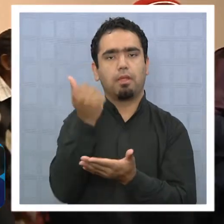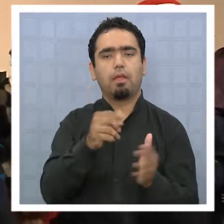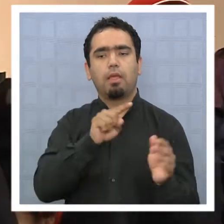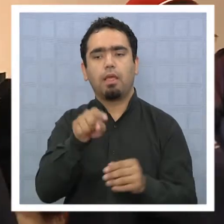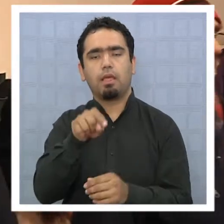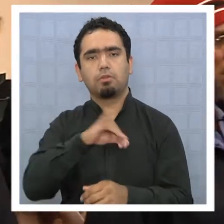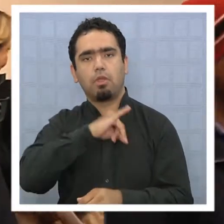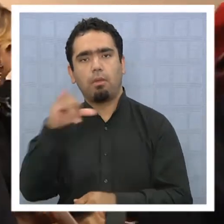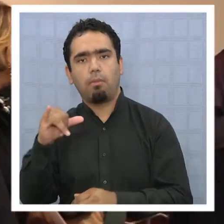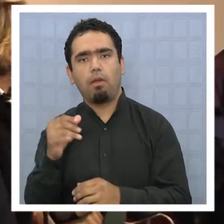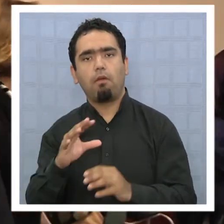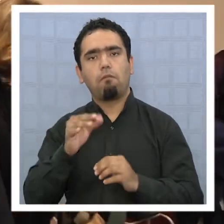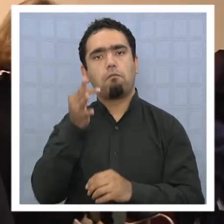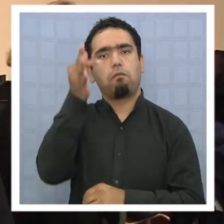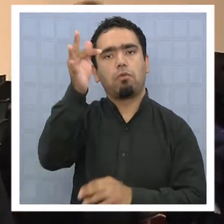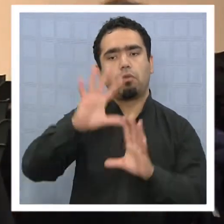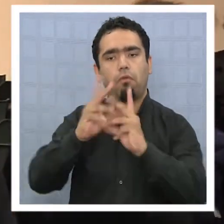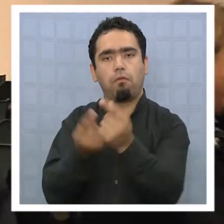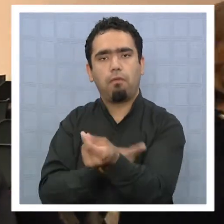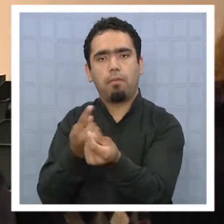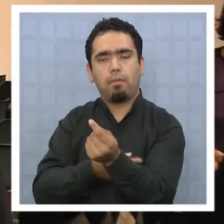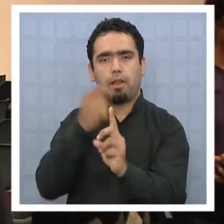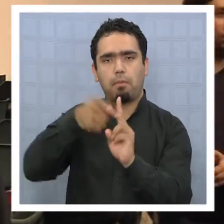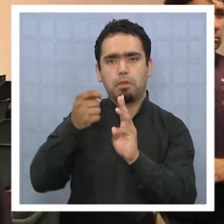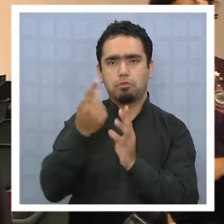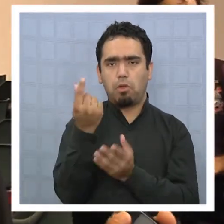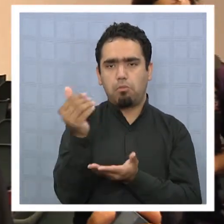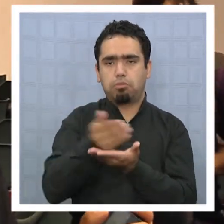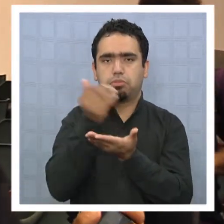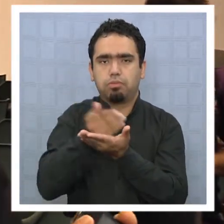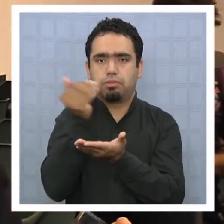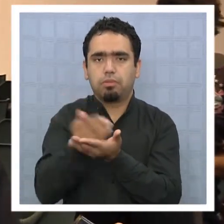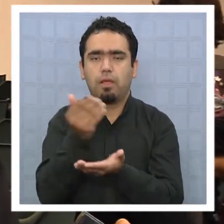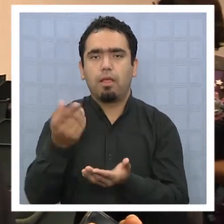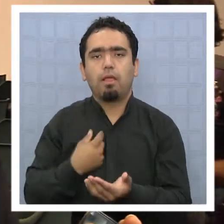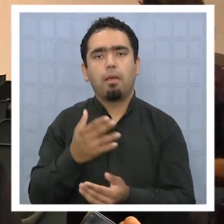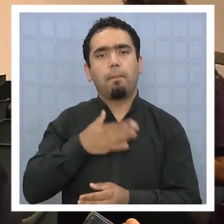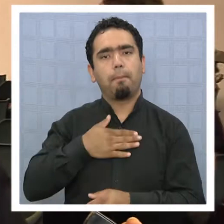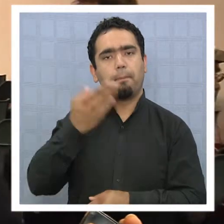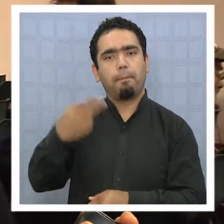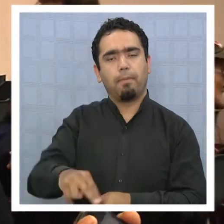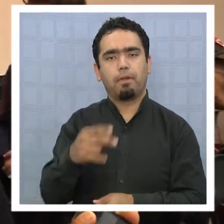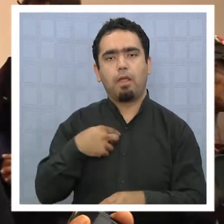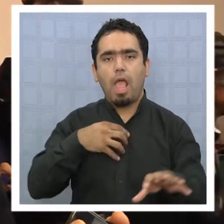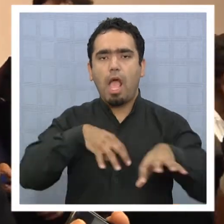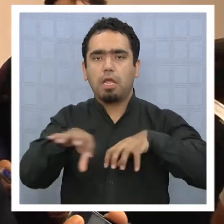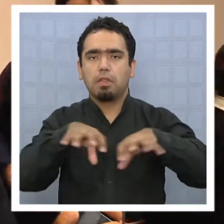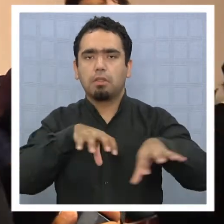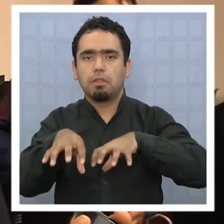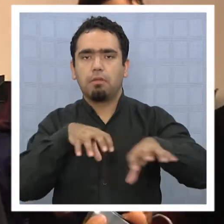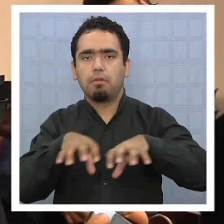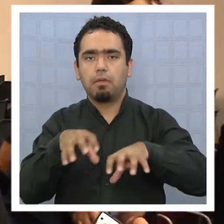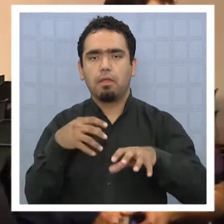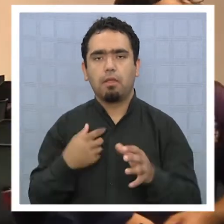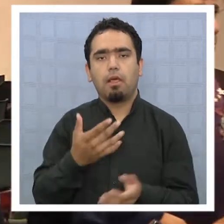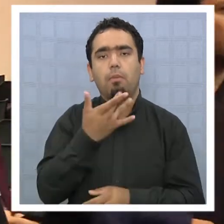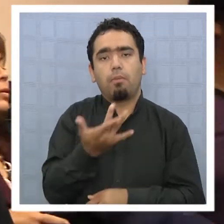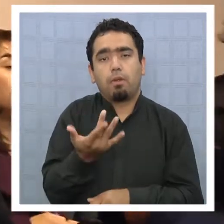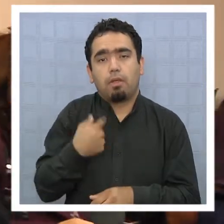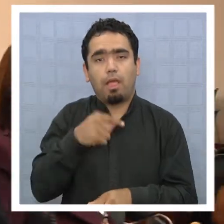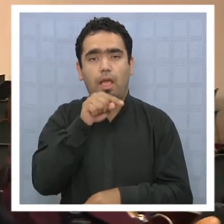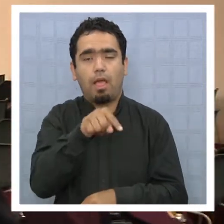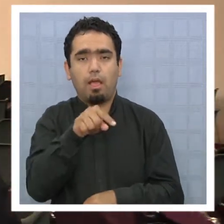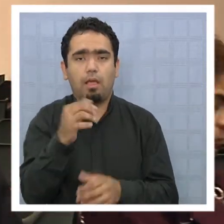idealmente el sustento de la familia en recambio a lo que hacen en la actividad que hacen hoy día, una actividad no exenta de riesgo, una actividad que también les ha generado enfermedades